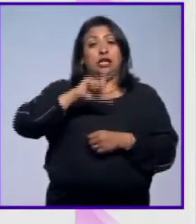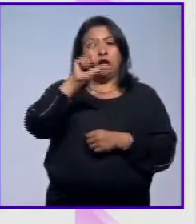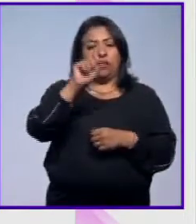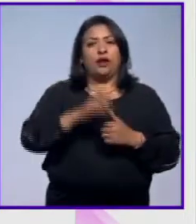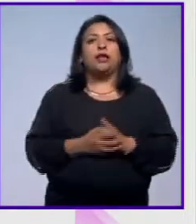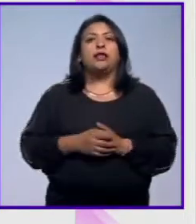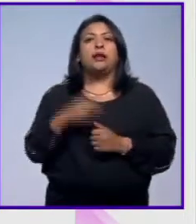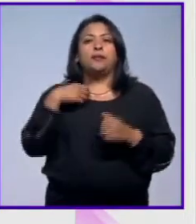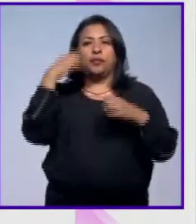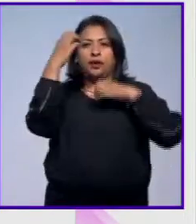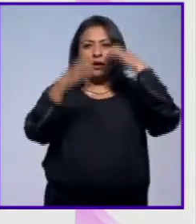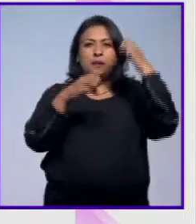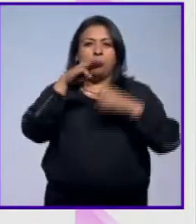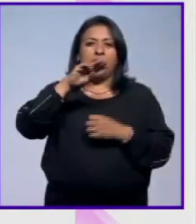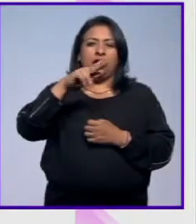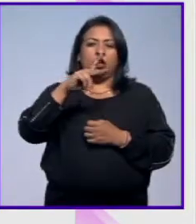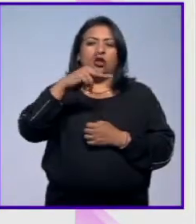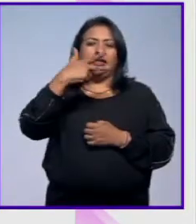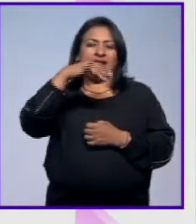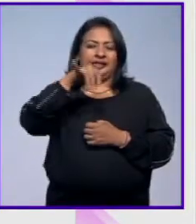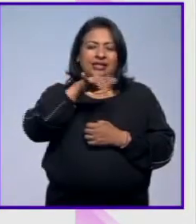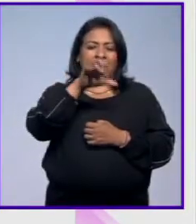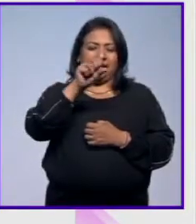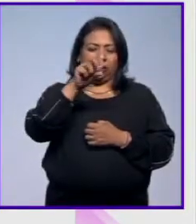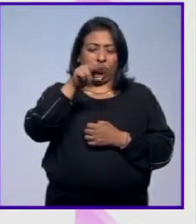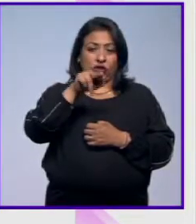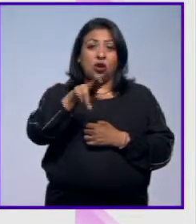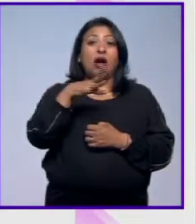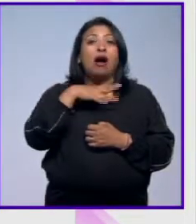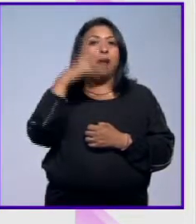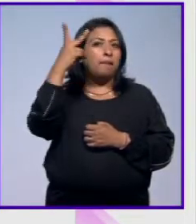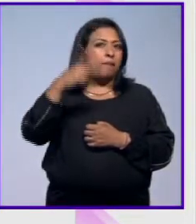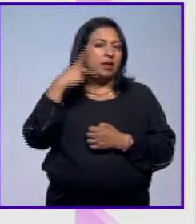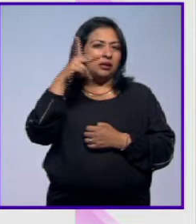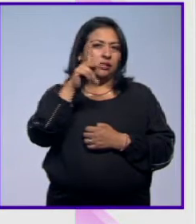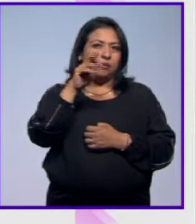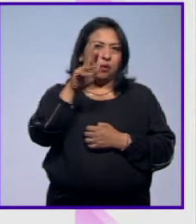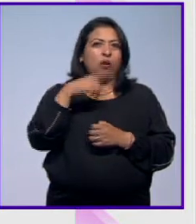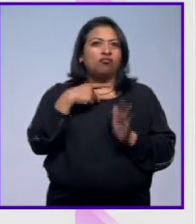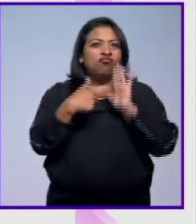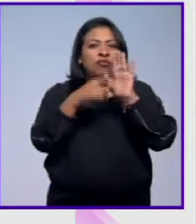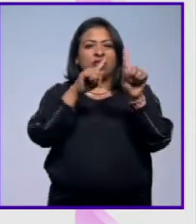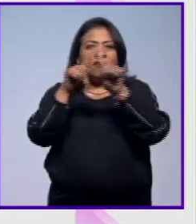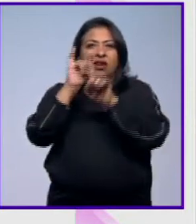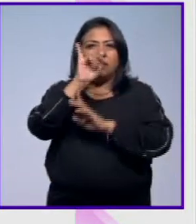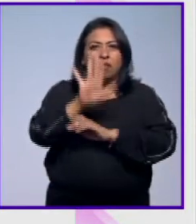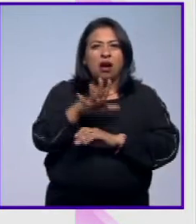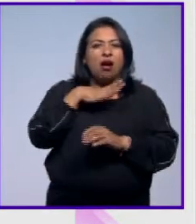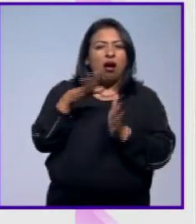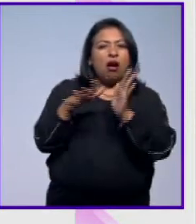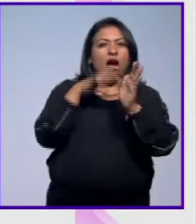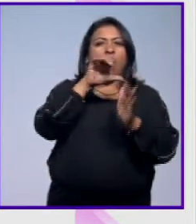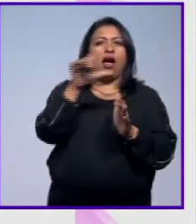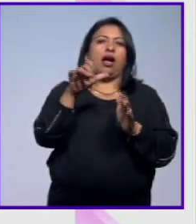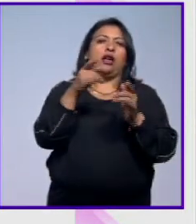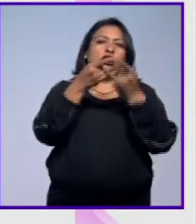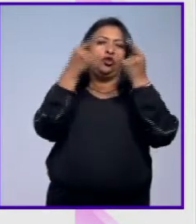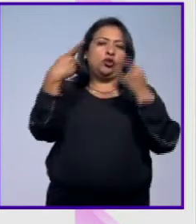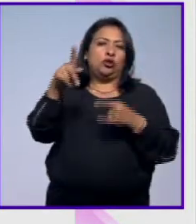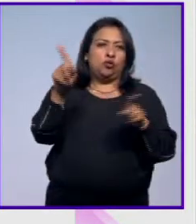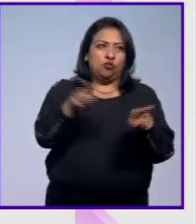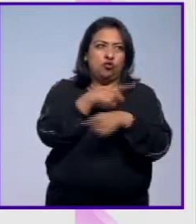la exposición Michael Jackson on the Wall rinde homenaje al príncipe del pop con una variedad de imágenes inspiradas en la leyenda de la música